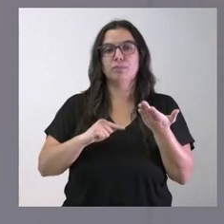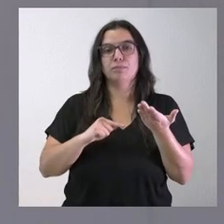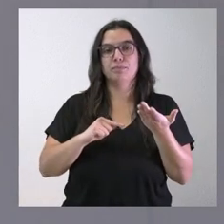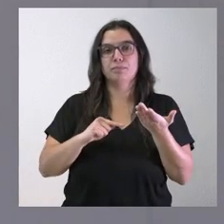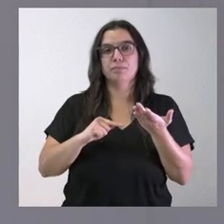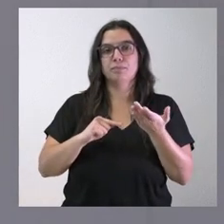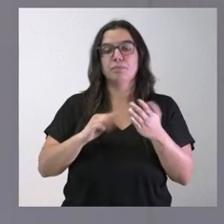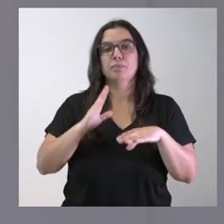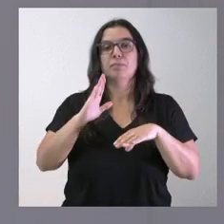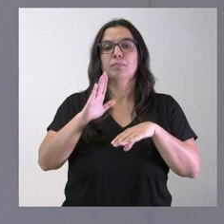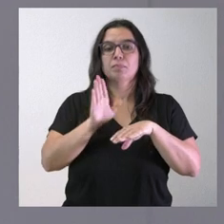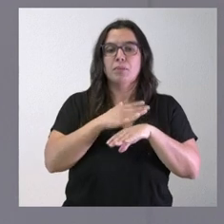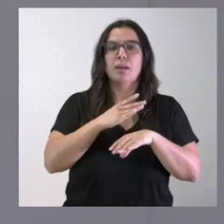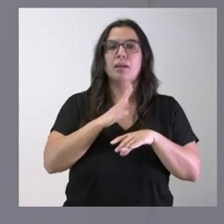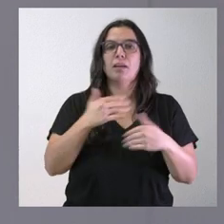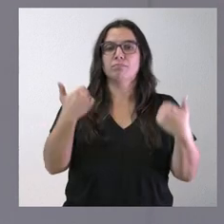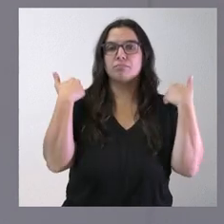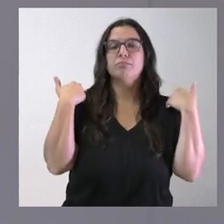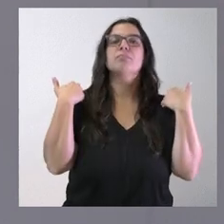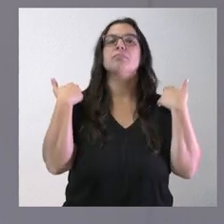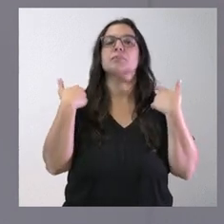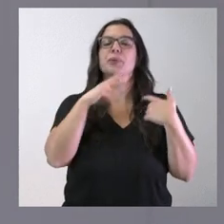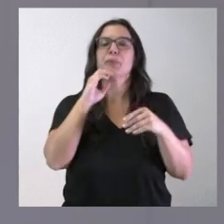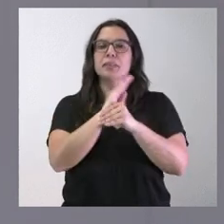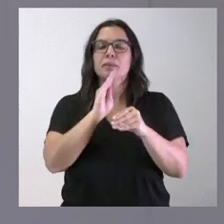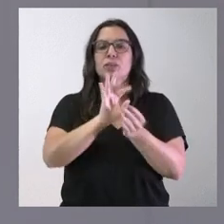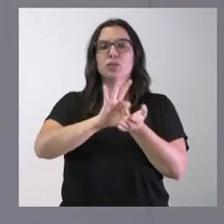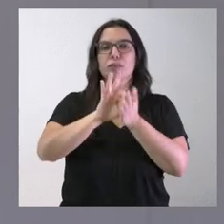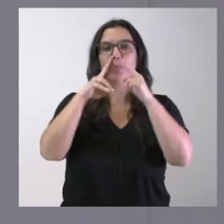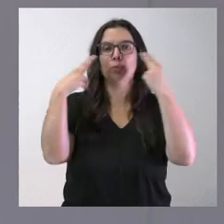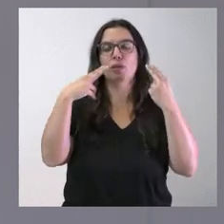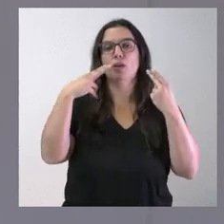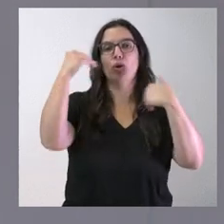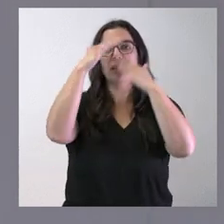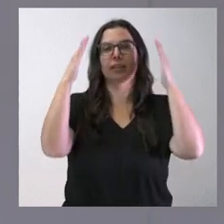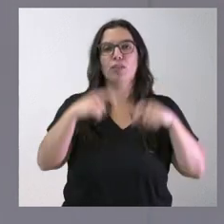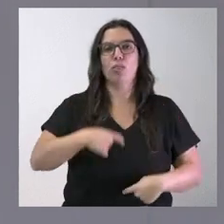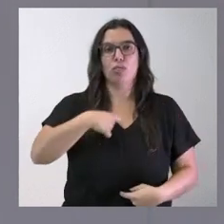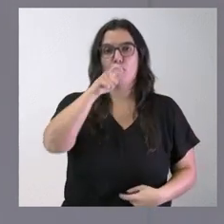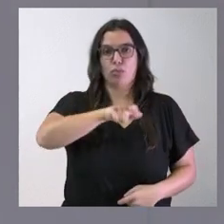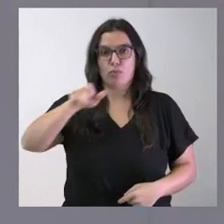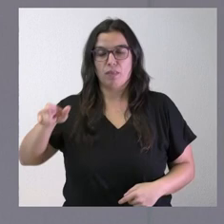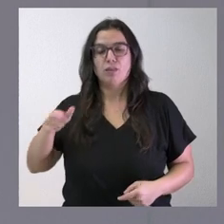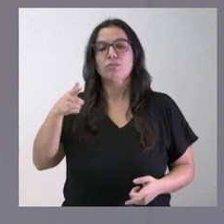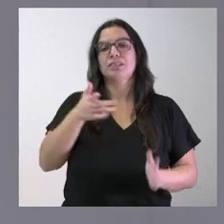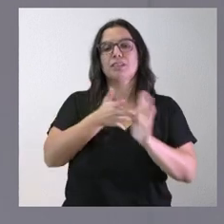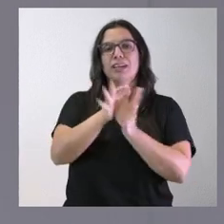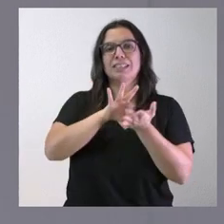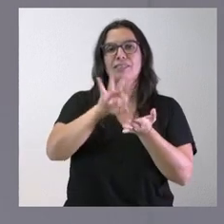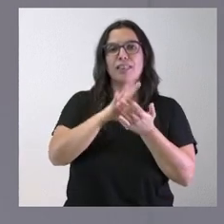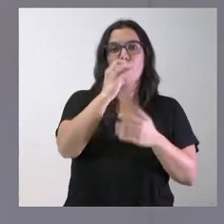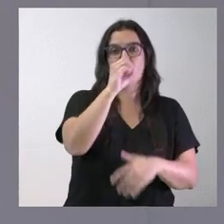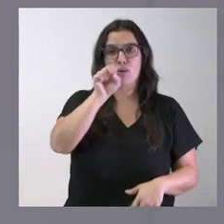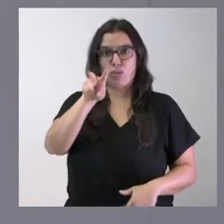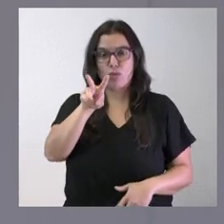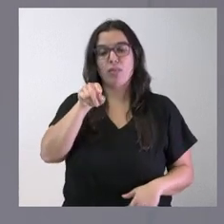explotación y el mantenimiento del servicio público de atención al ciudadano. Estamos hablando del servicio 012, donde se